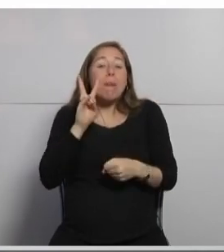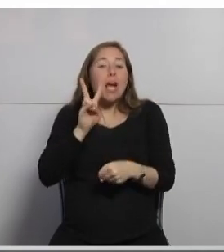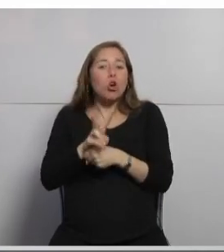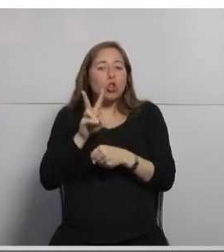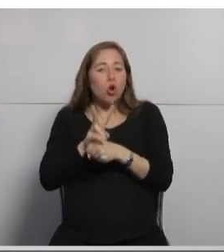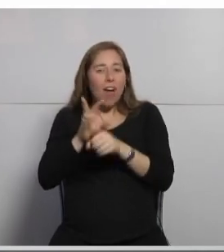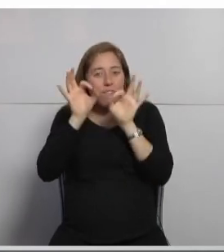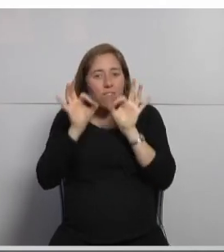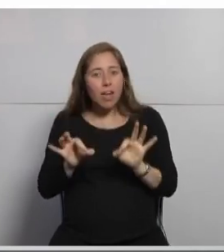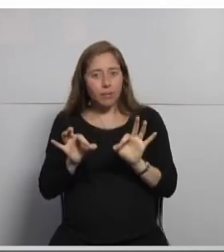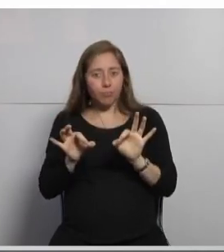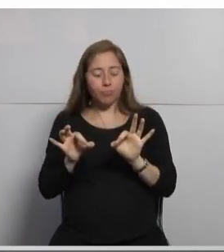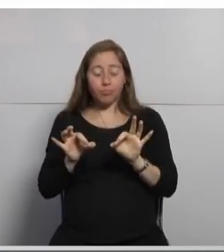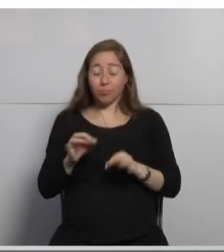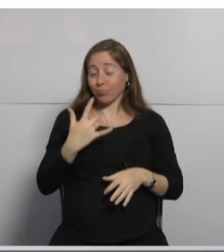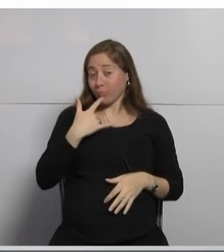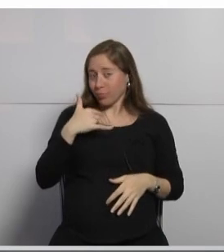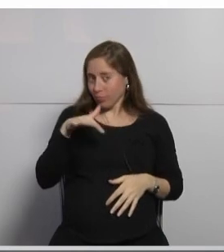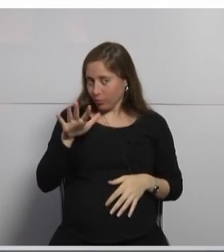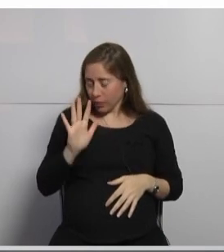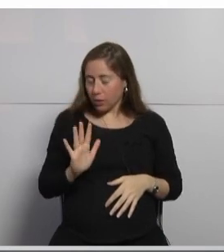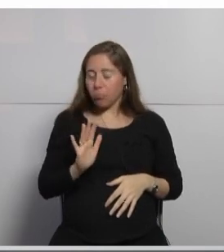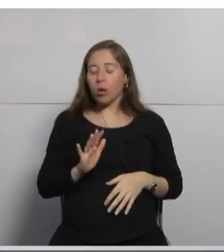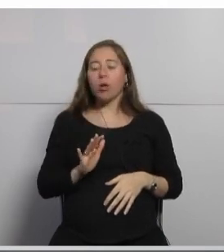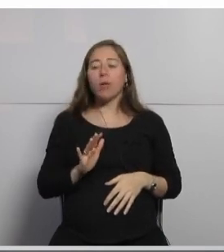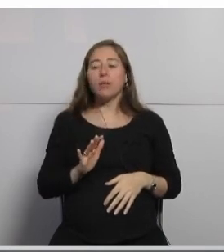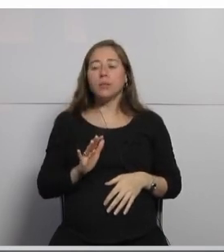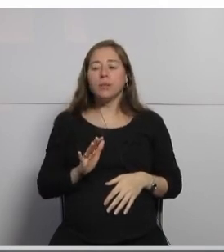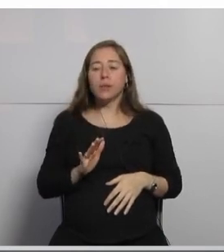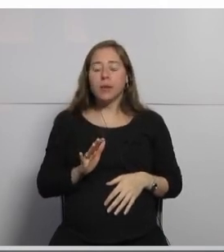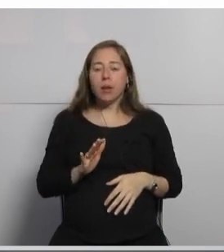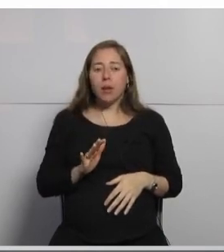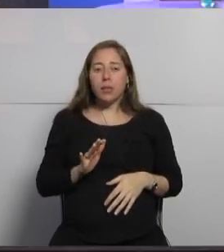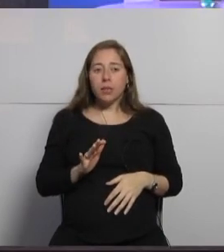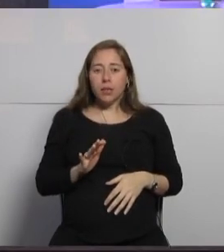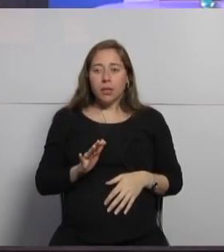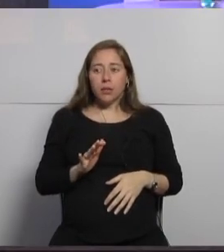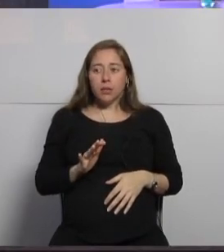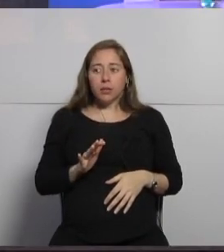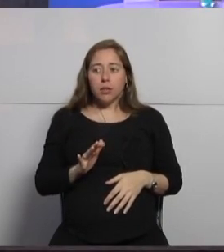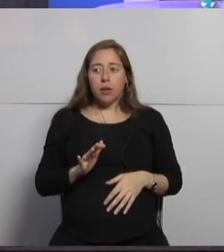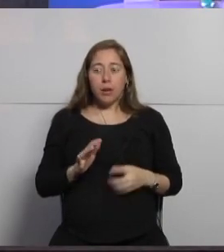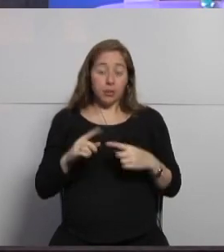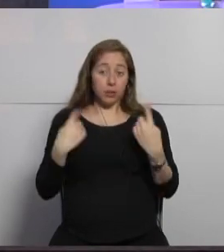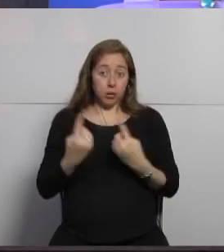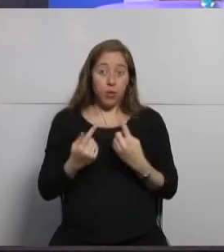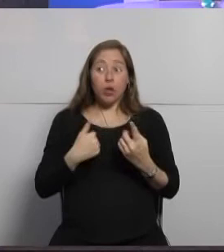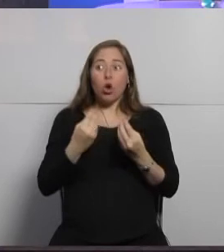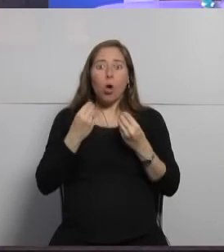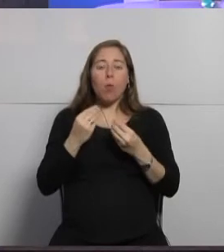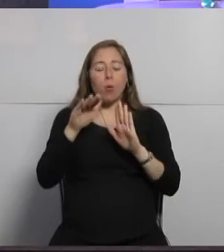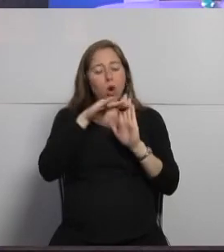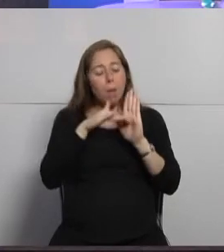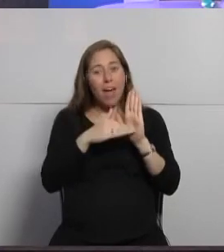trabajando un ejemplo básico de cómo Istio y Service Mesh nos pueden